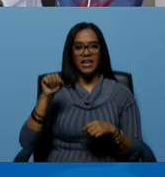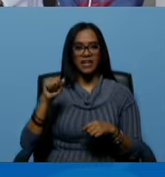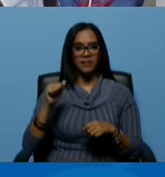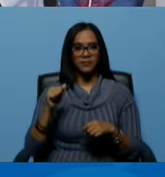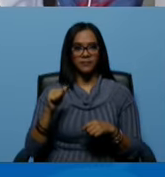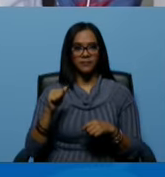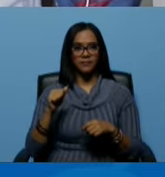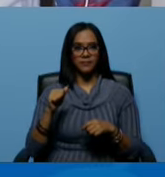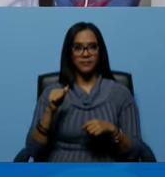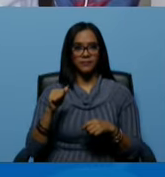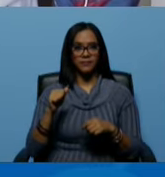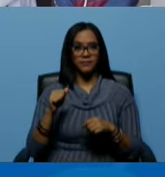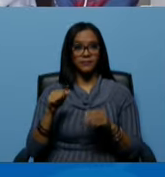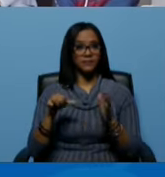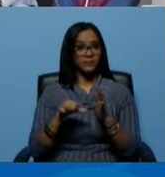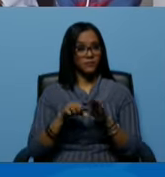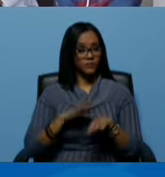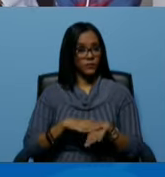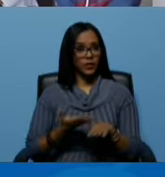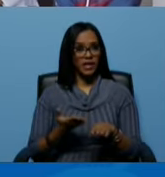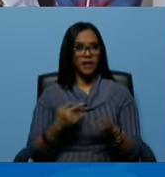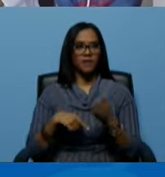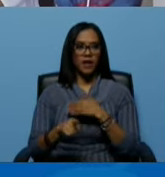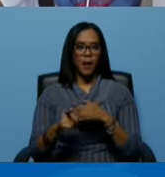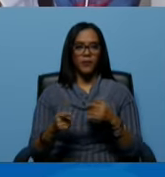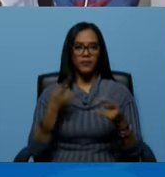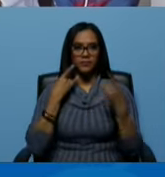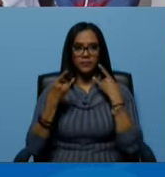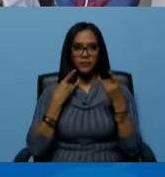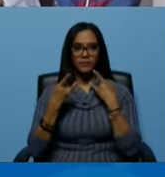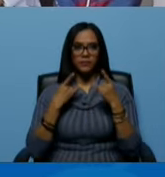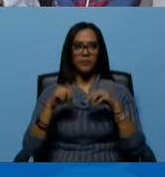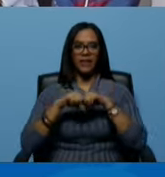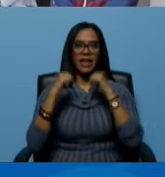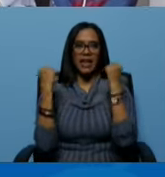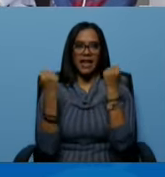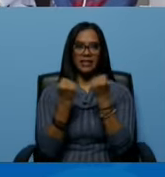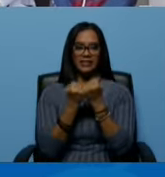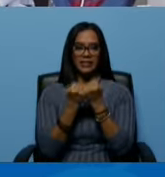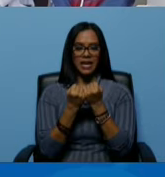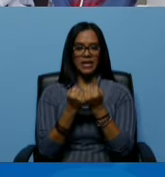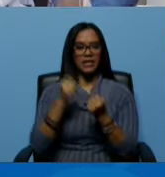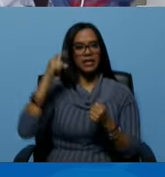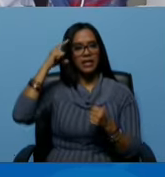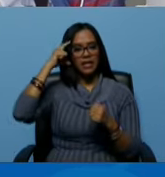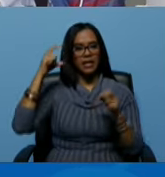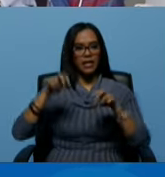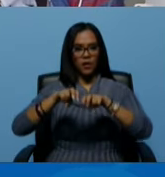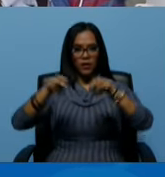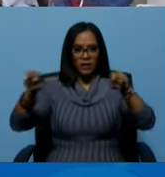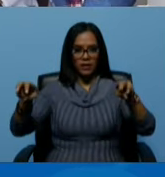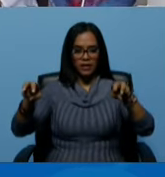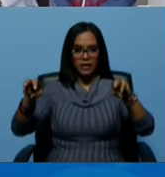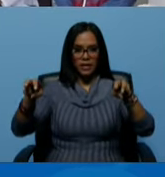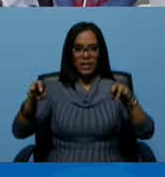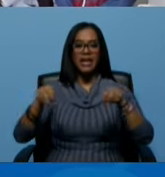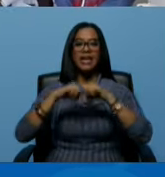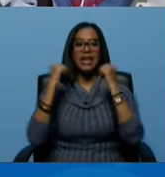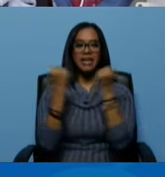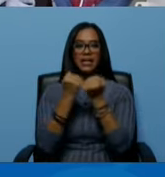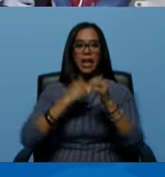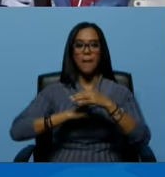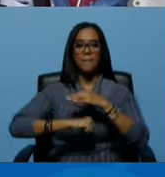a inaugurar la sala gineco-ostétrica, la sala de parto